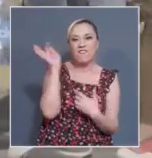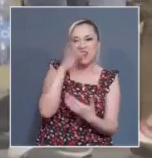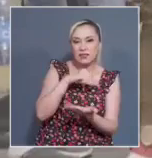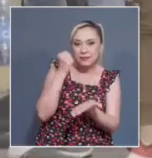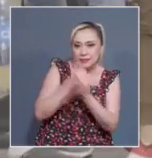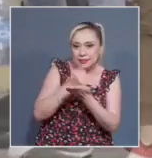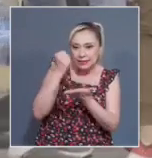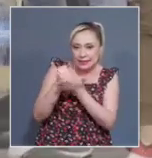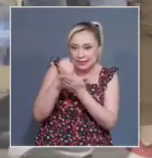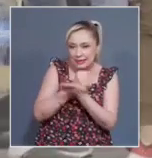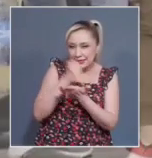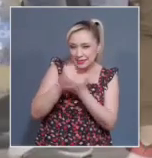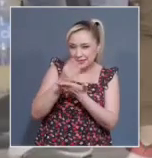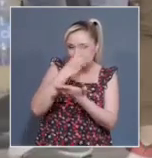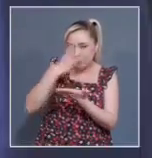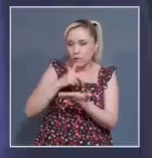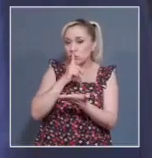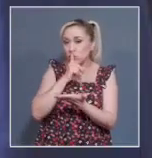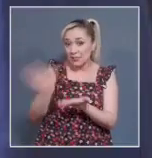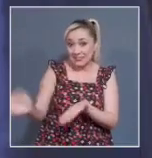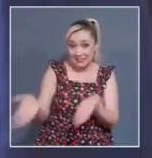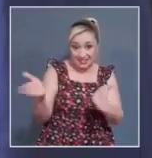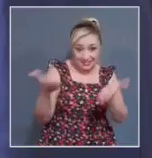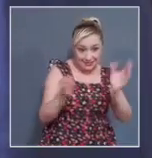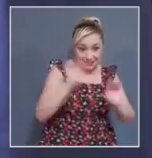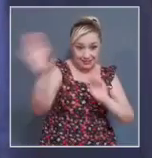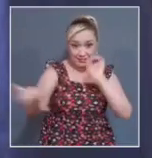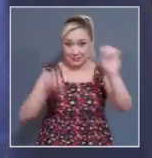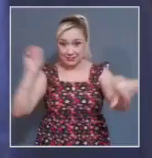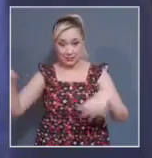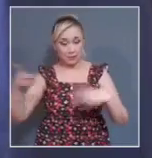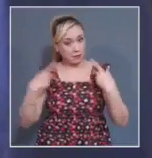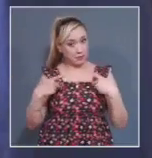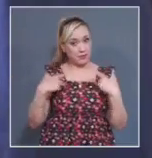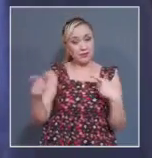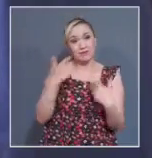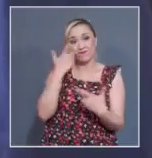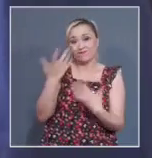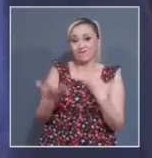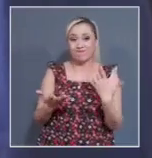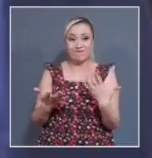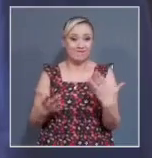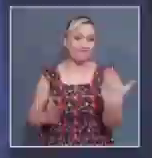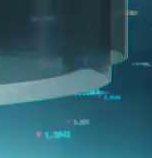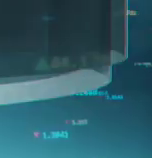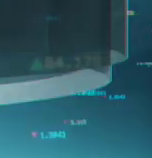alojar y movilizar a las personas que estaban tratando de ingresar ilegalmente.